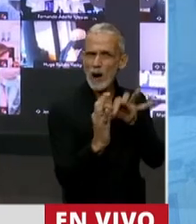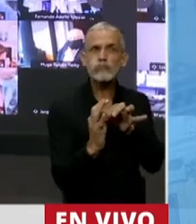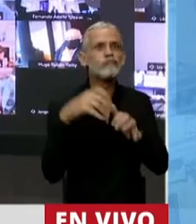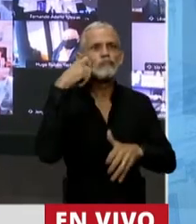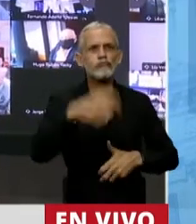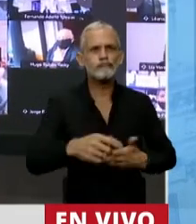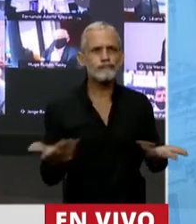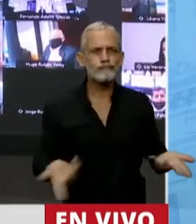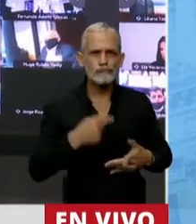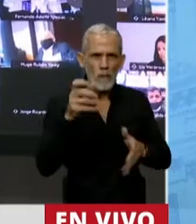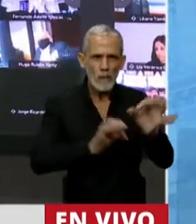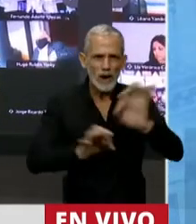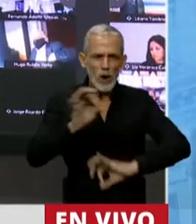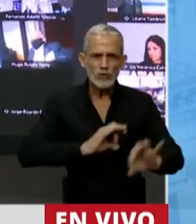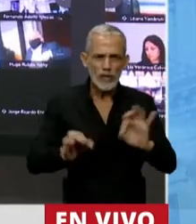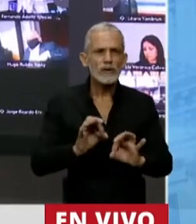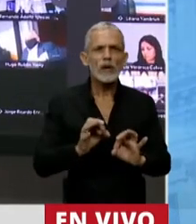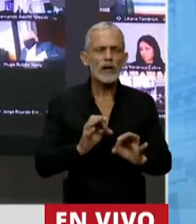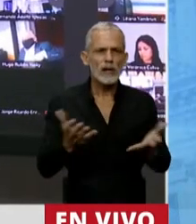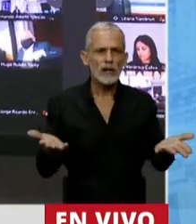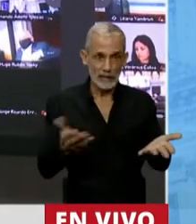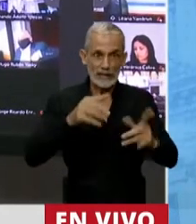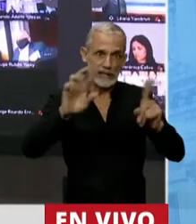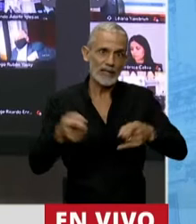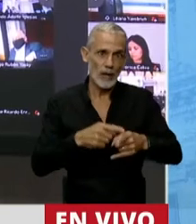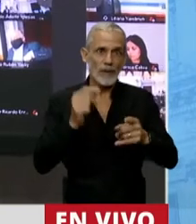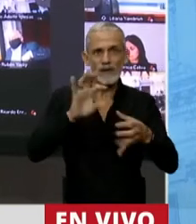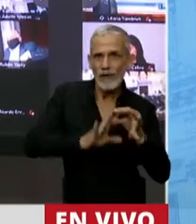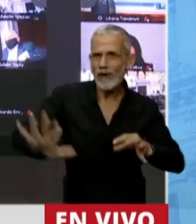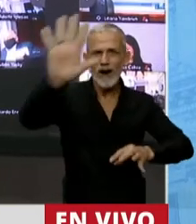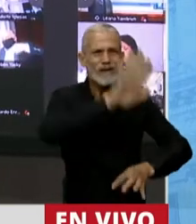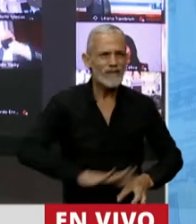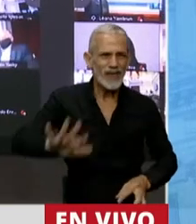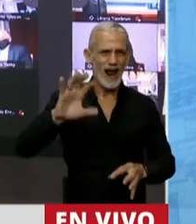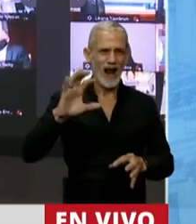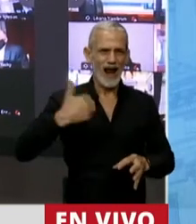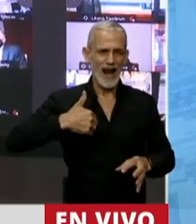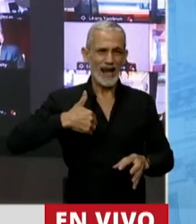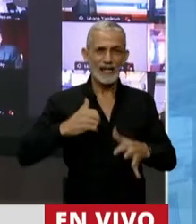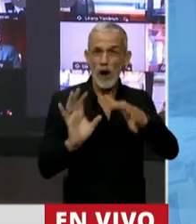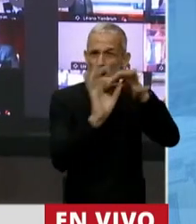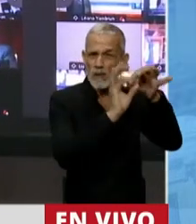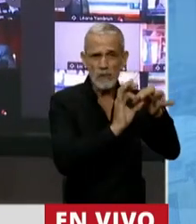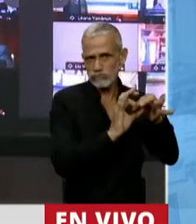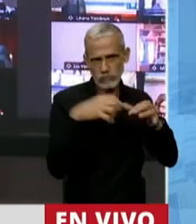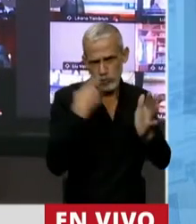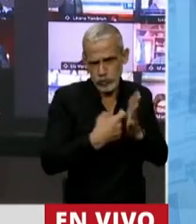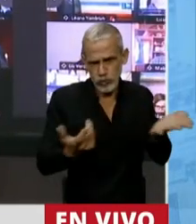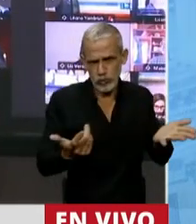vulnera en este proyecto y por ende se vulnera el federalismo, alterando reglas y